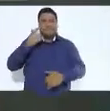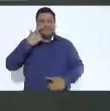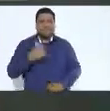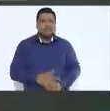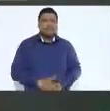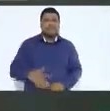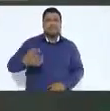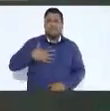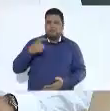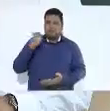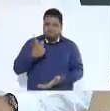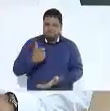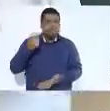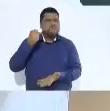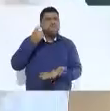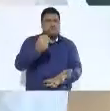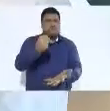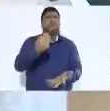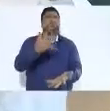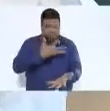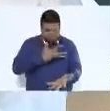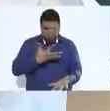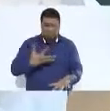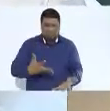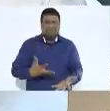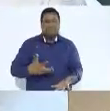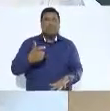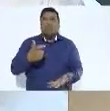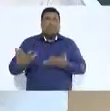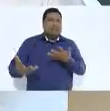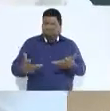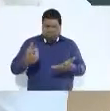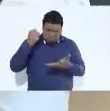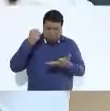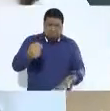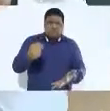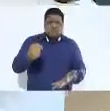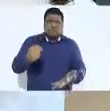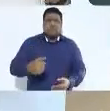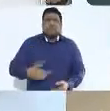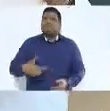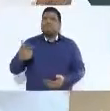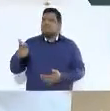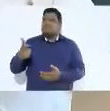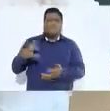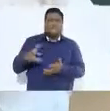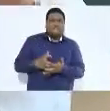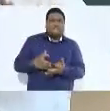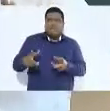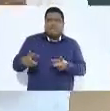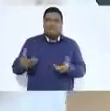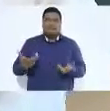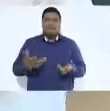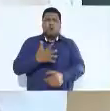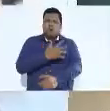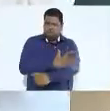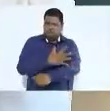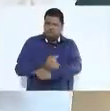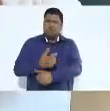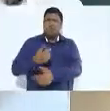tenemos el presupuesto. No hay ningún problema. Cuando no hay corrupción, el presupuesto